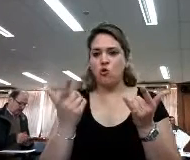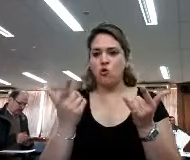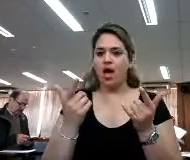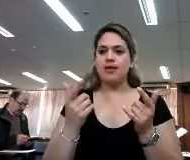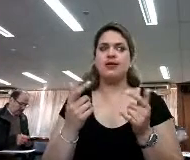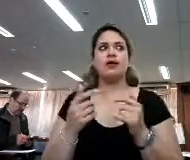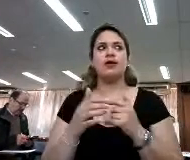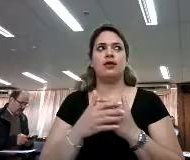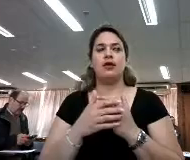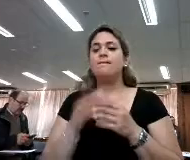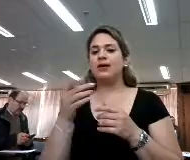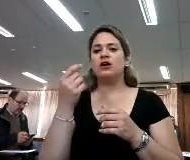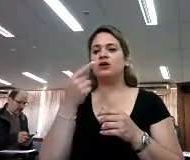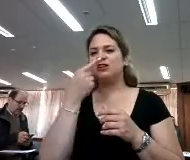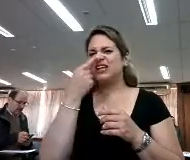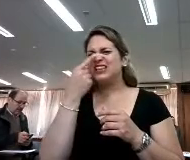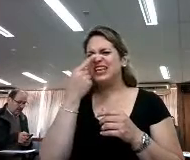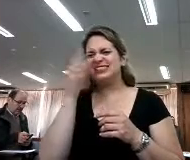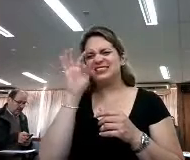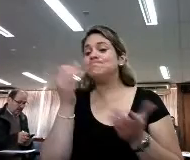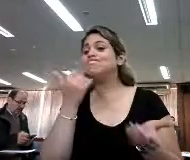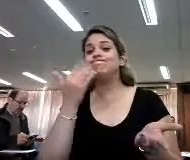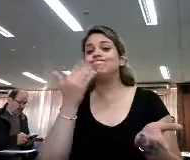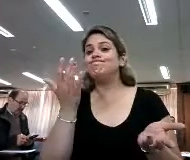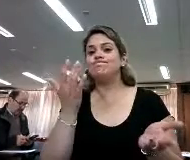inversa y sería muy interesante conocerlo no sé